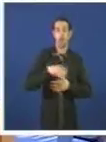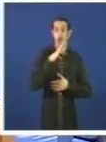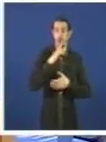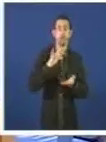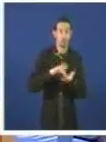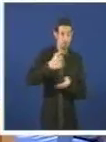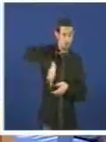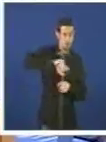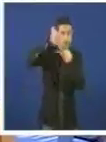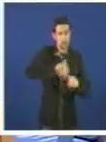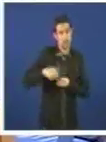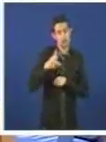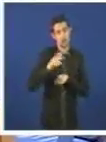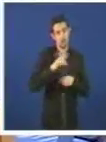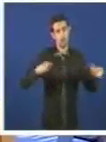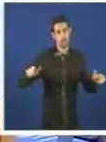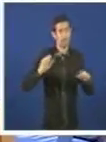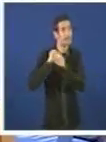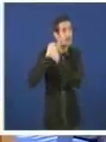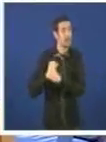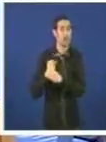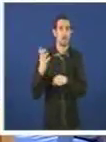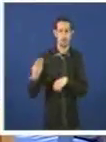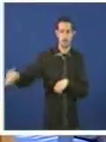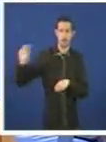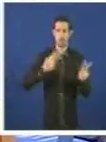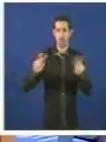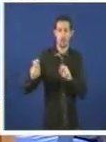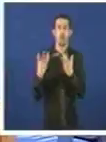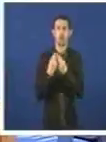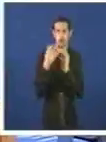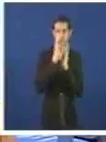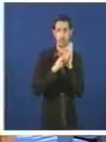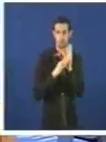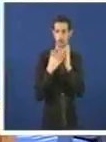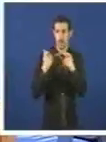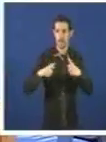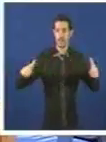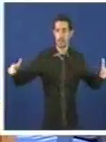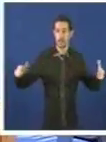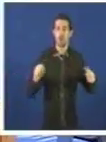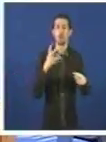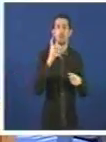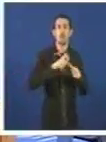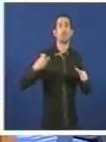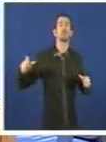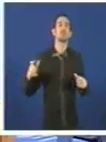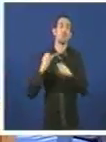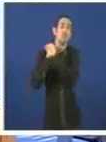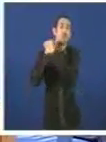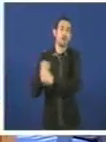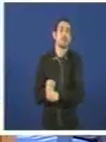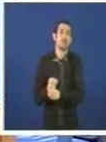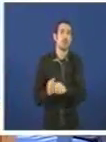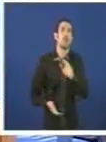dereitos non só desas persoas que xa estaban sino mesmo a esforzarnos con presupuesto por incrementar e que o número de persoas dependentes se vaya